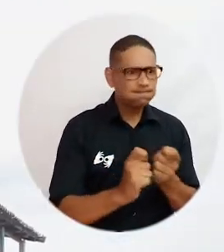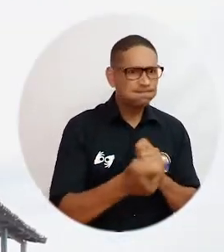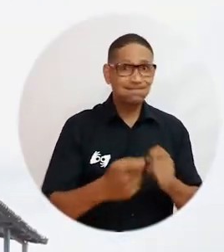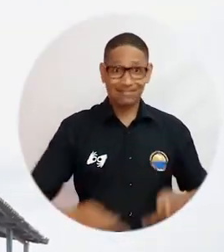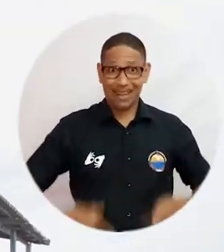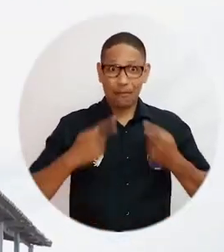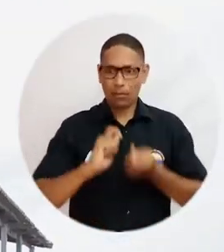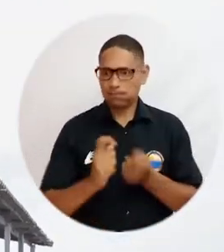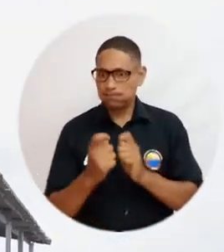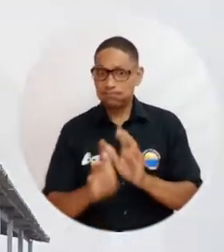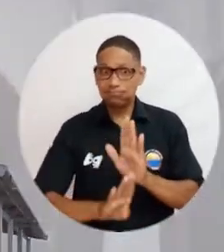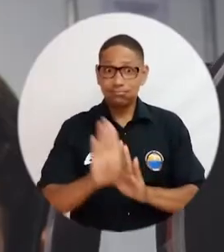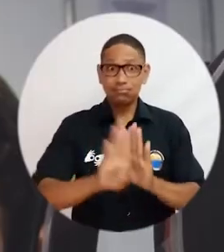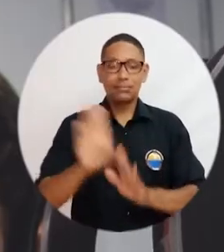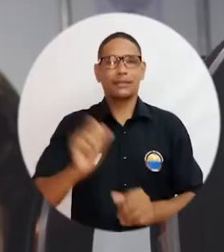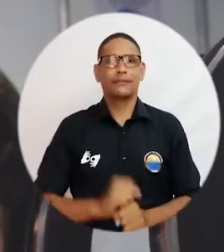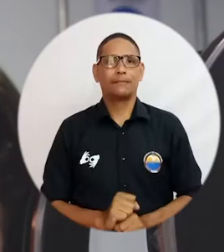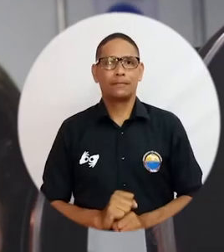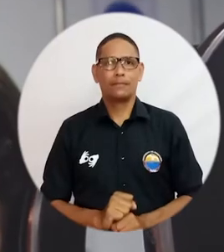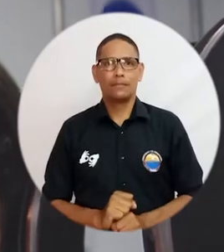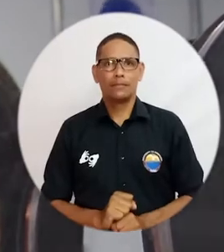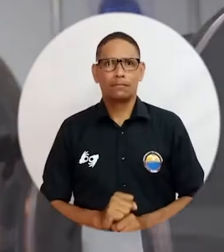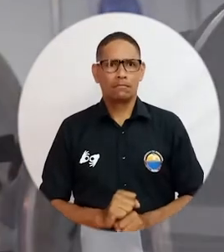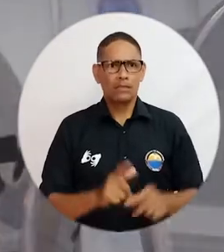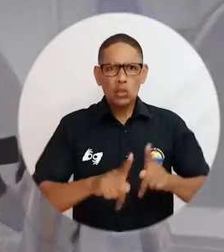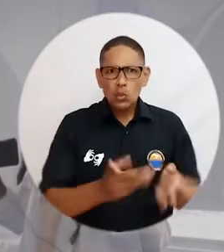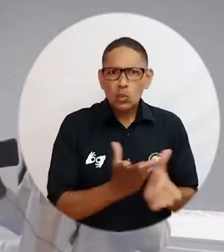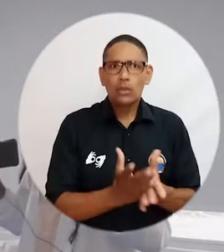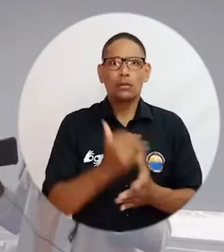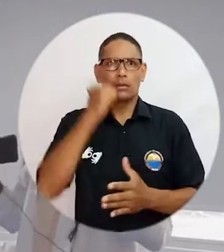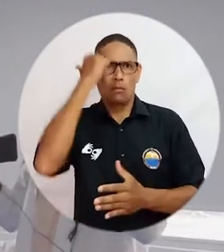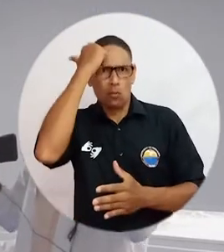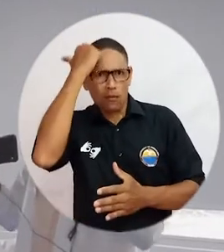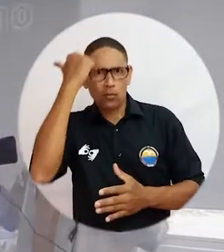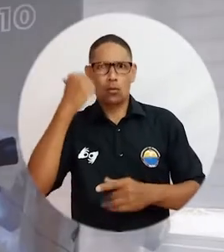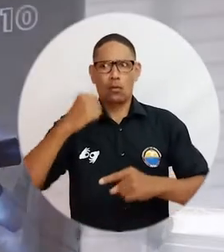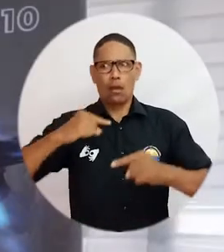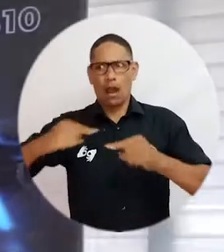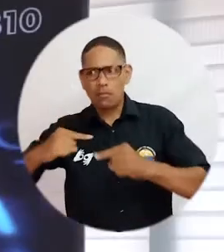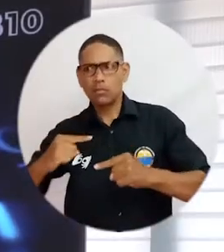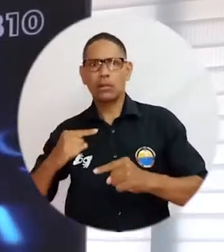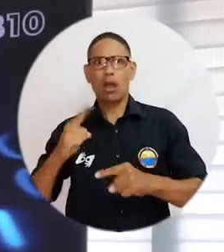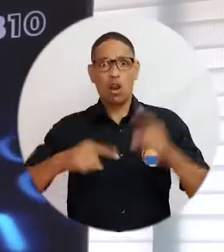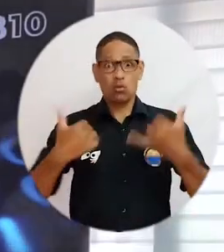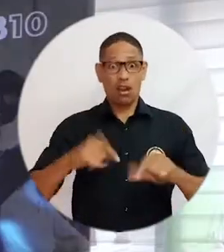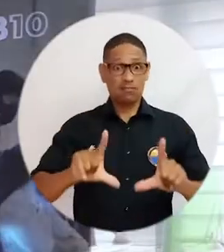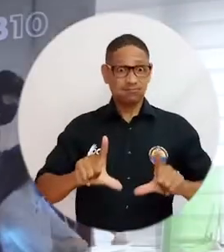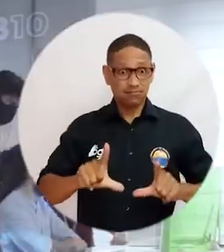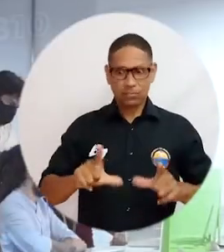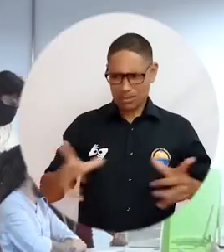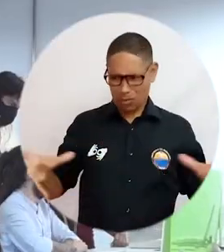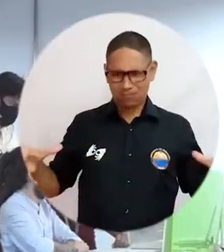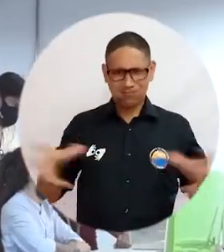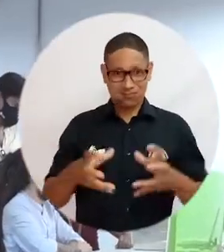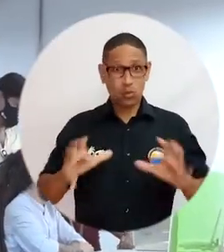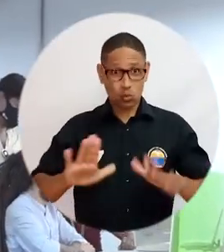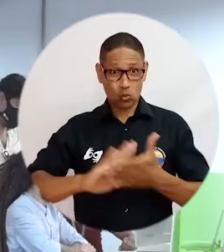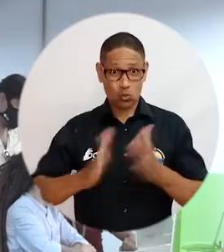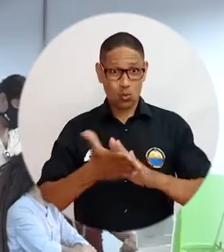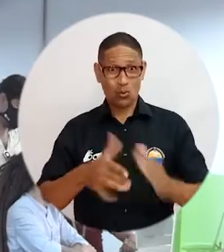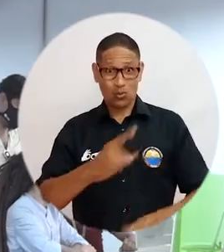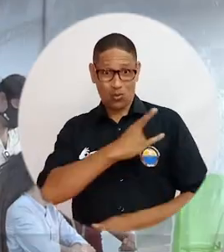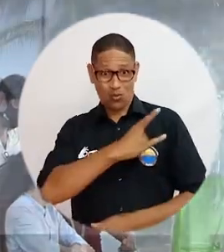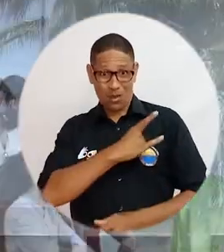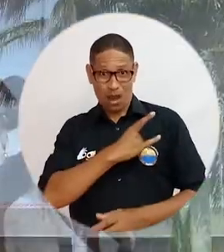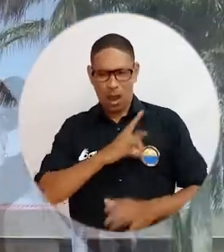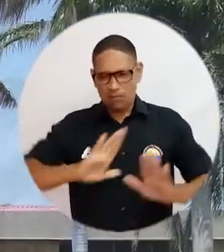de la vida de nuestra gente. Gracias a los esfuerzos de estudiantes, docentes, administrativos, egresados y todo el personal de la comunidad